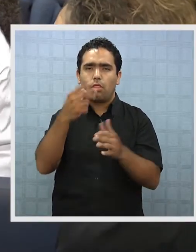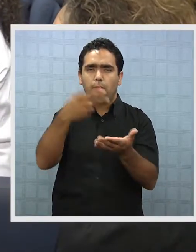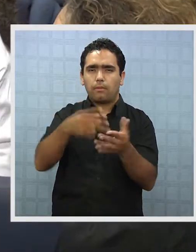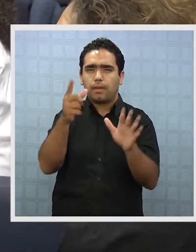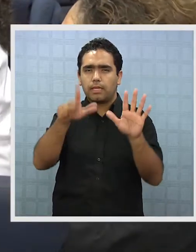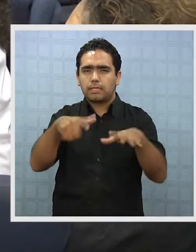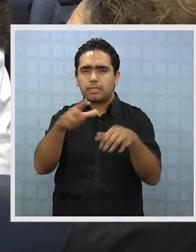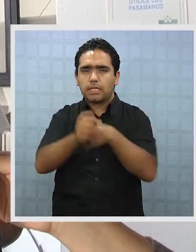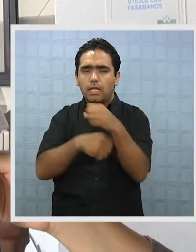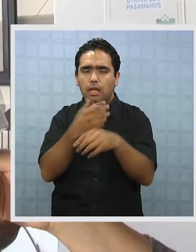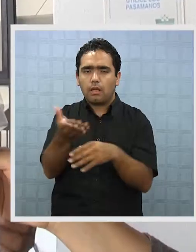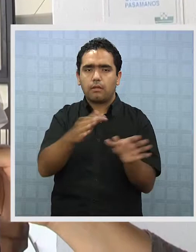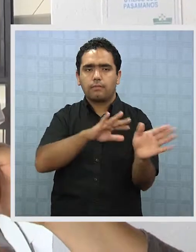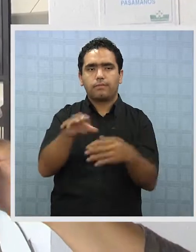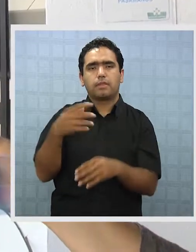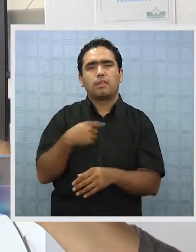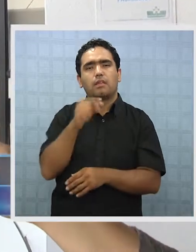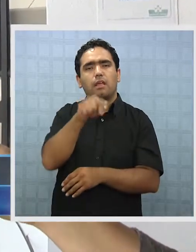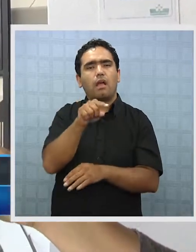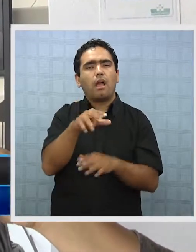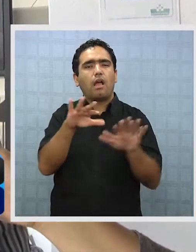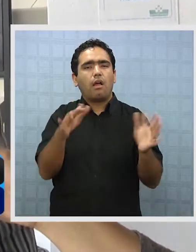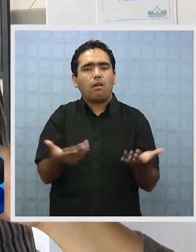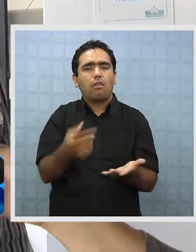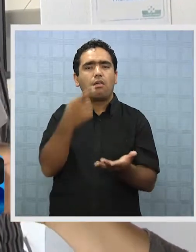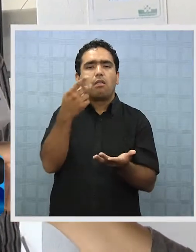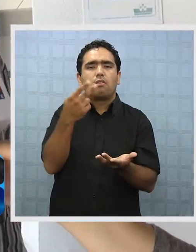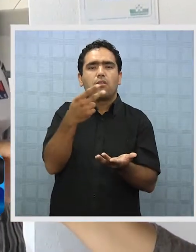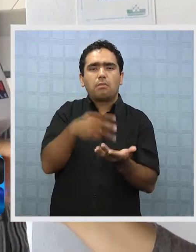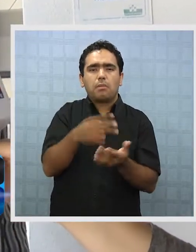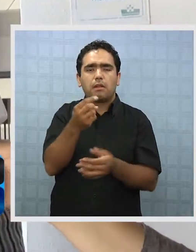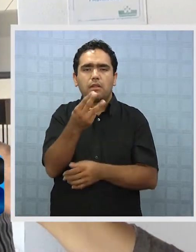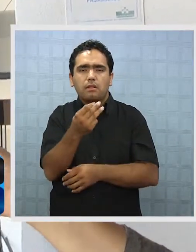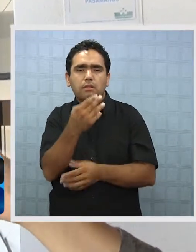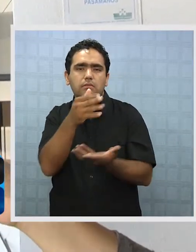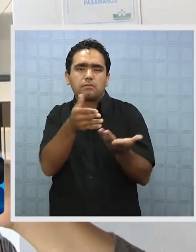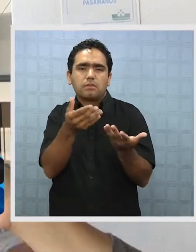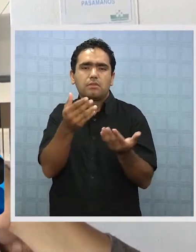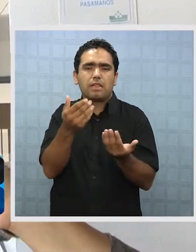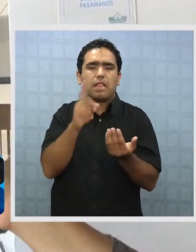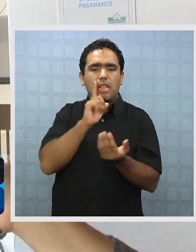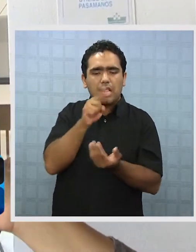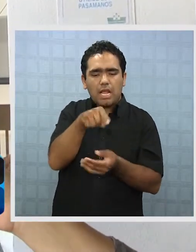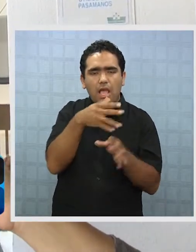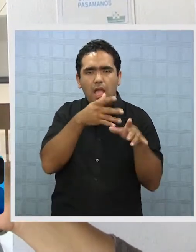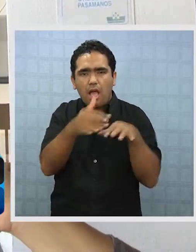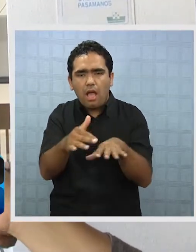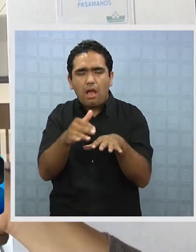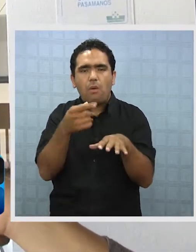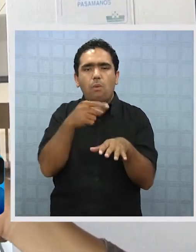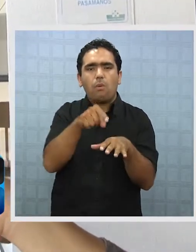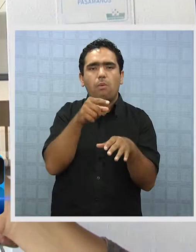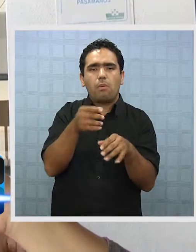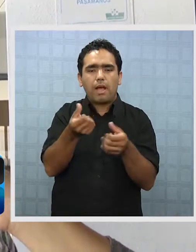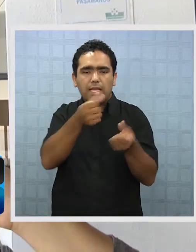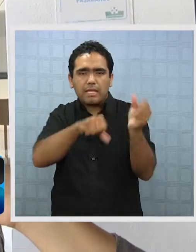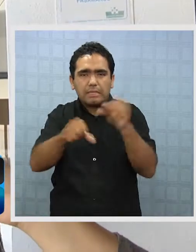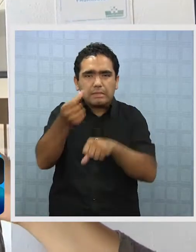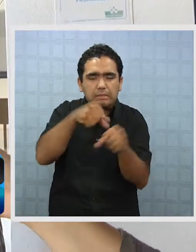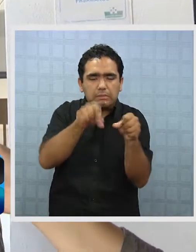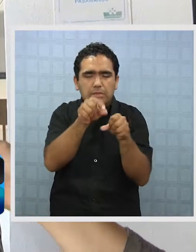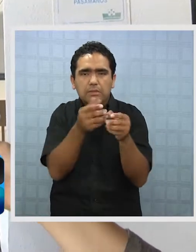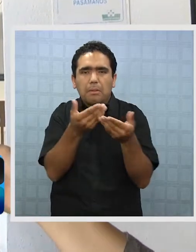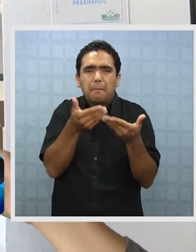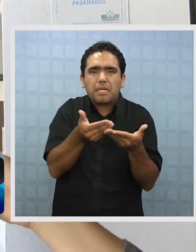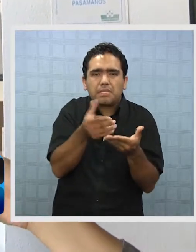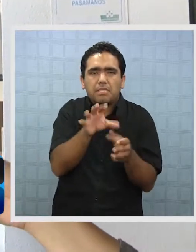Por lo tanto, tiene niveles de arsénico el agua y metales pesados. La única manera de bajar esto es que agua